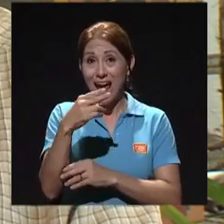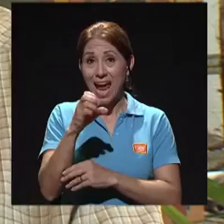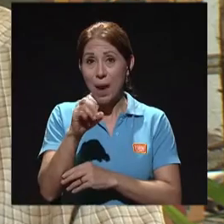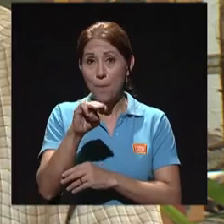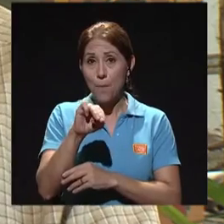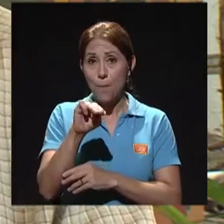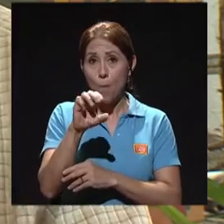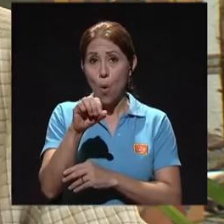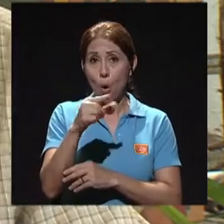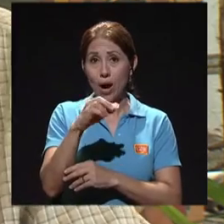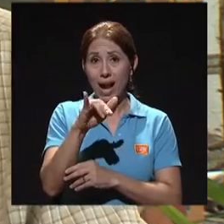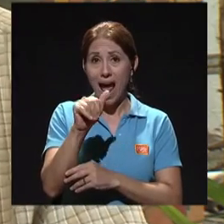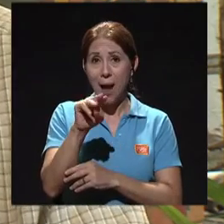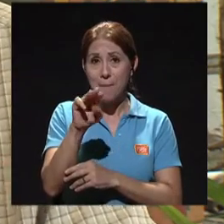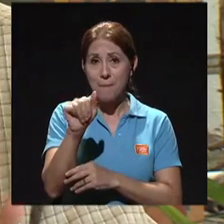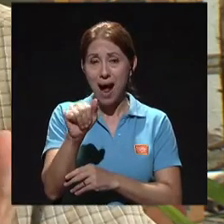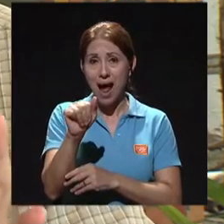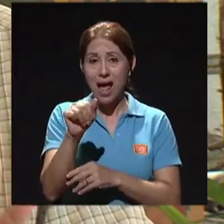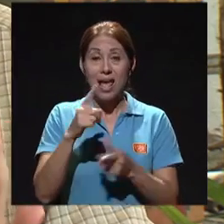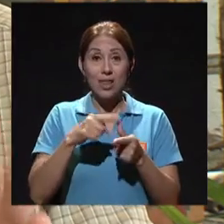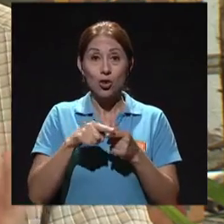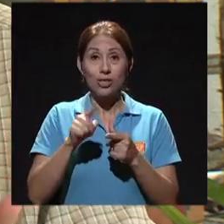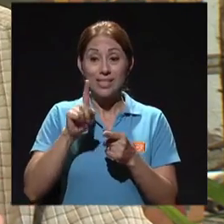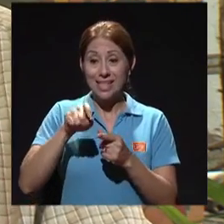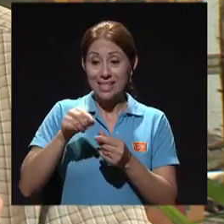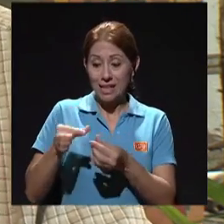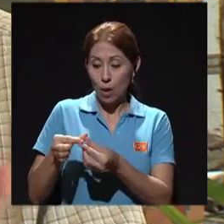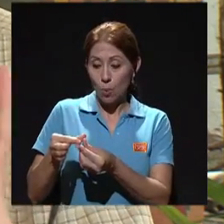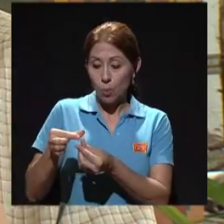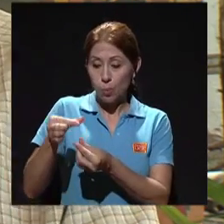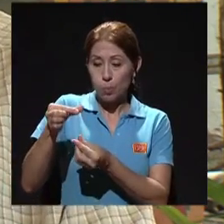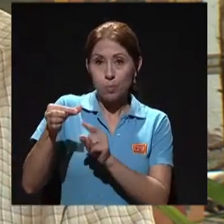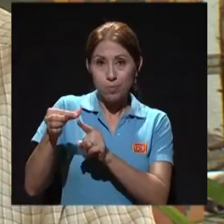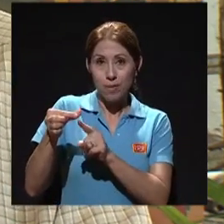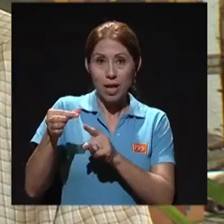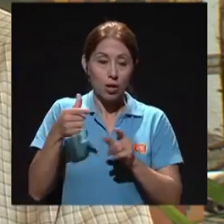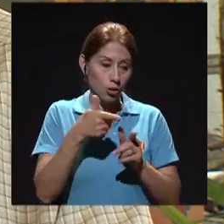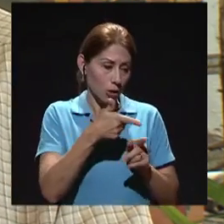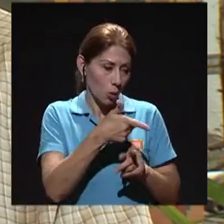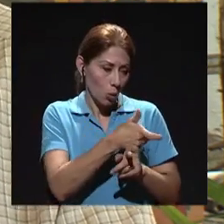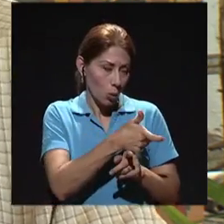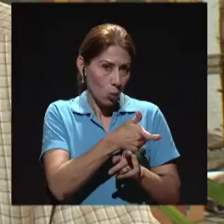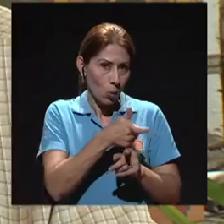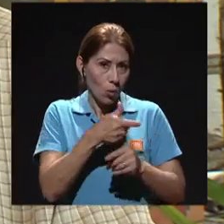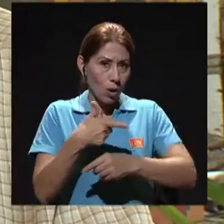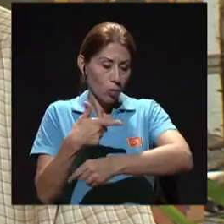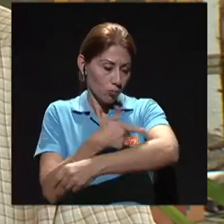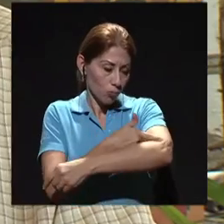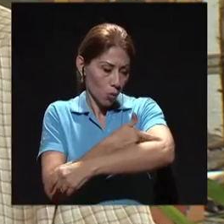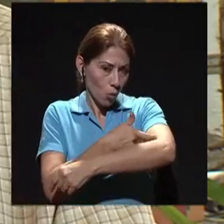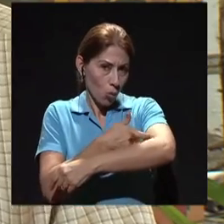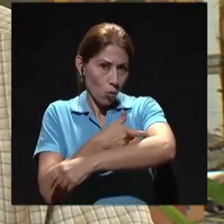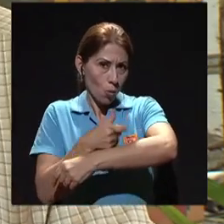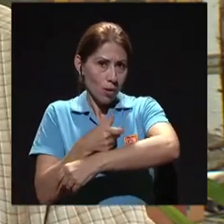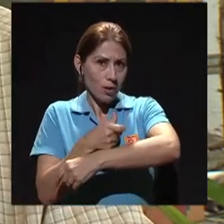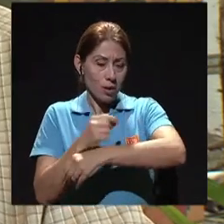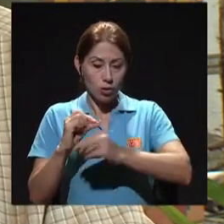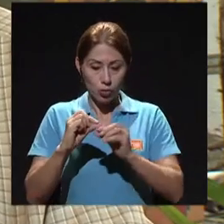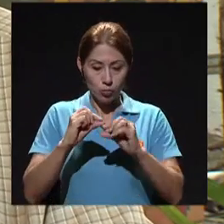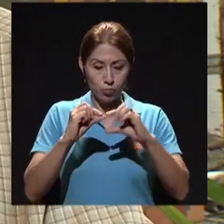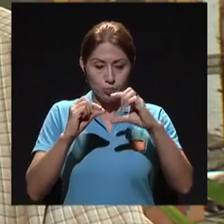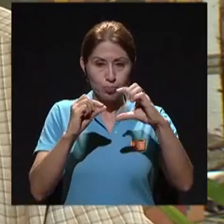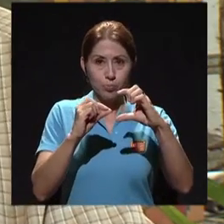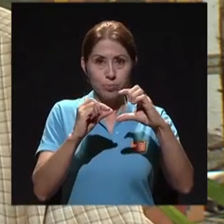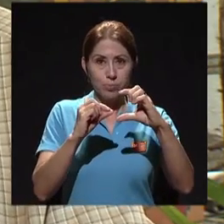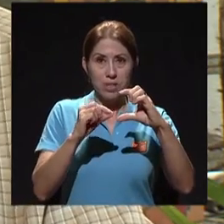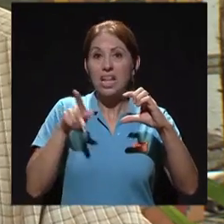utiliza. Y si ya se tomó la muestra, por ejemplo, y el paciente dice, ay, yo quiero que ahora me hagan lípidos. Si no se lo tomó con el